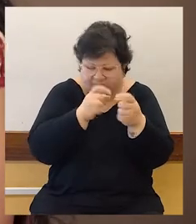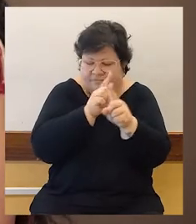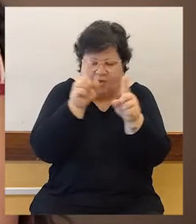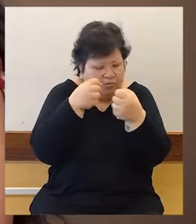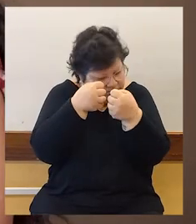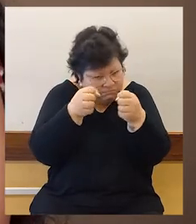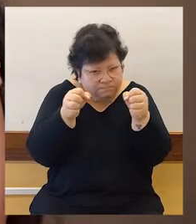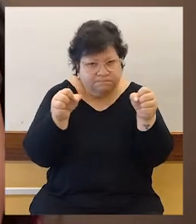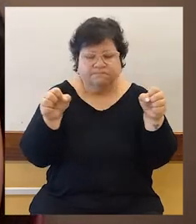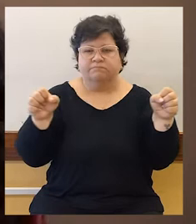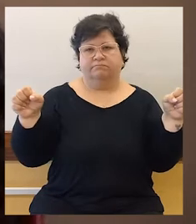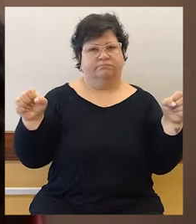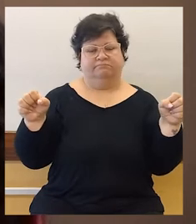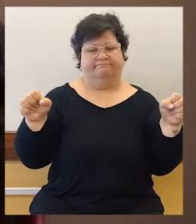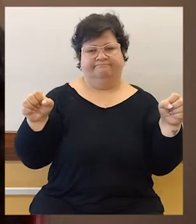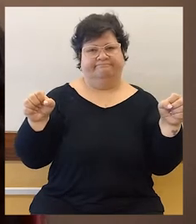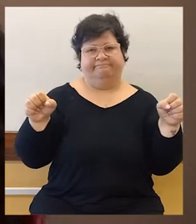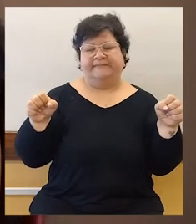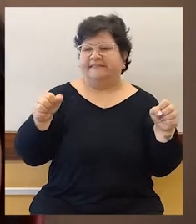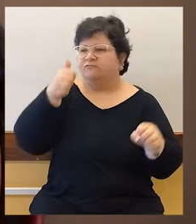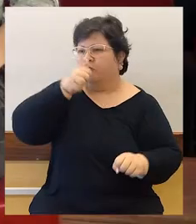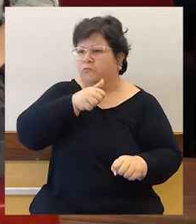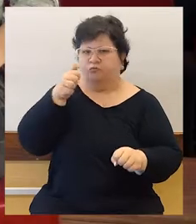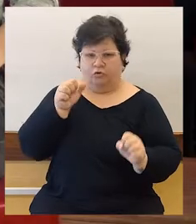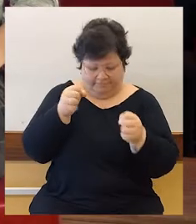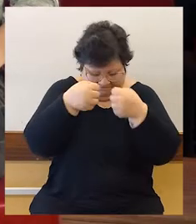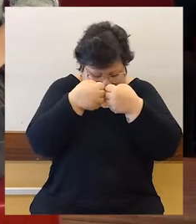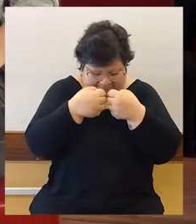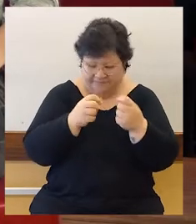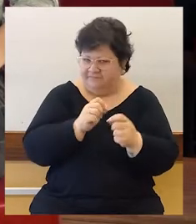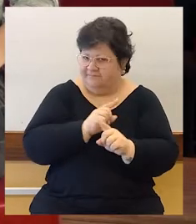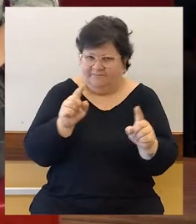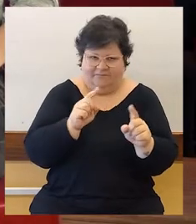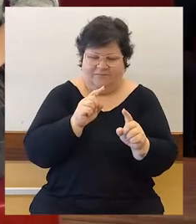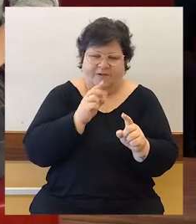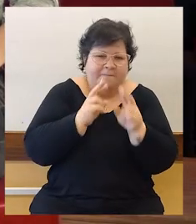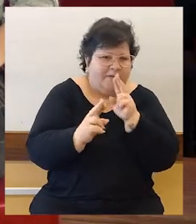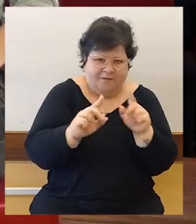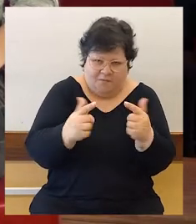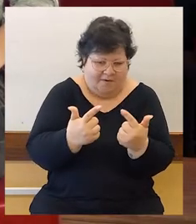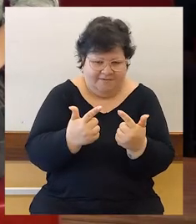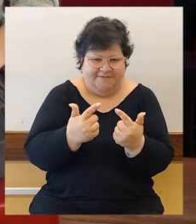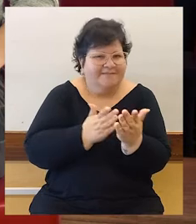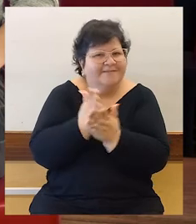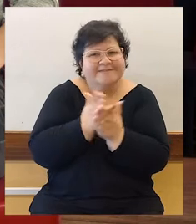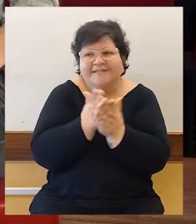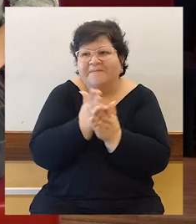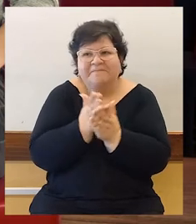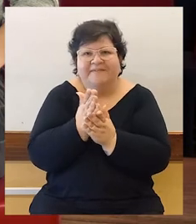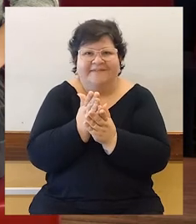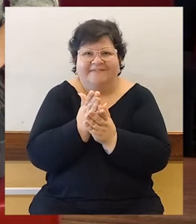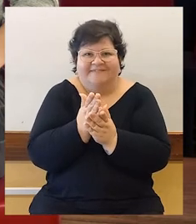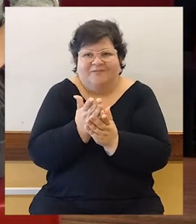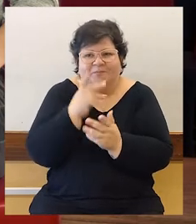En sí mismo no nos da ninguna solución, ninguna respuesta, siempre es con otros, con las otras personas, somos seres gregarios por